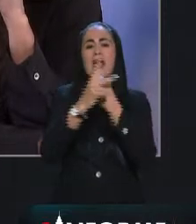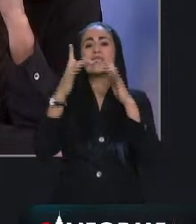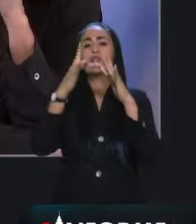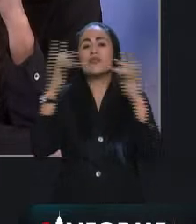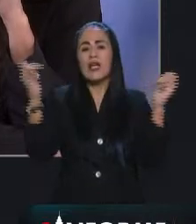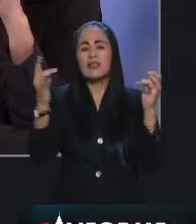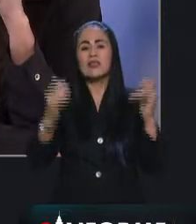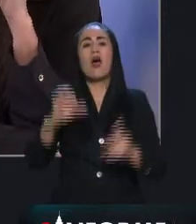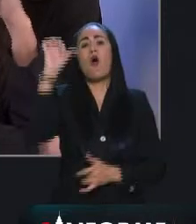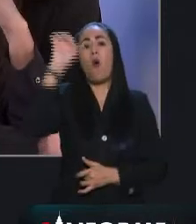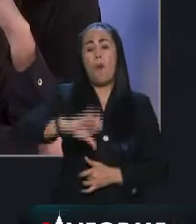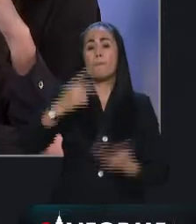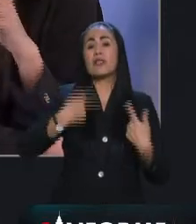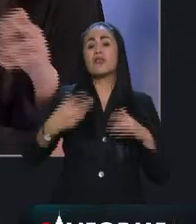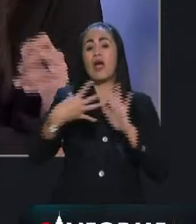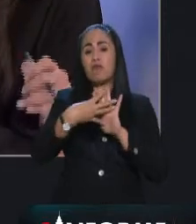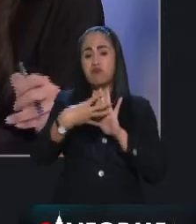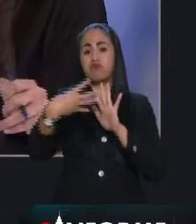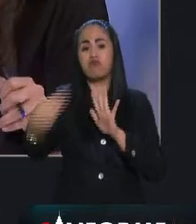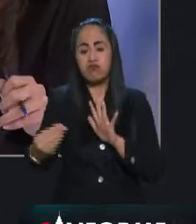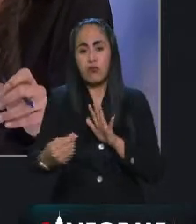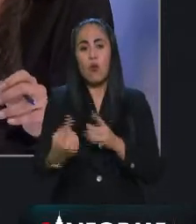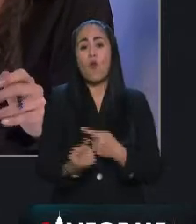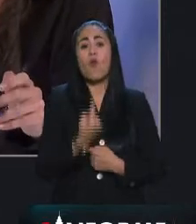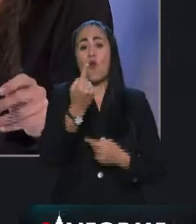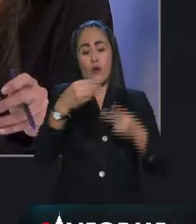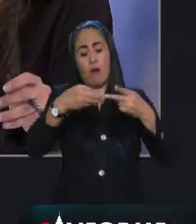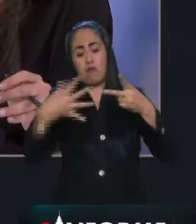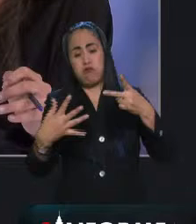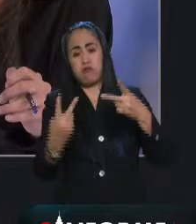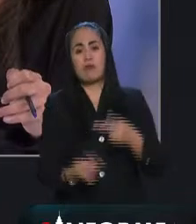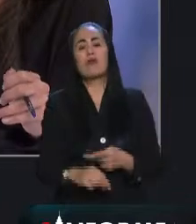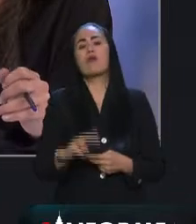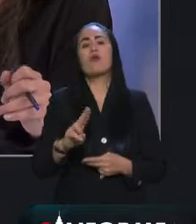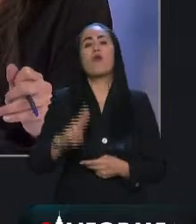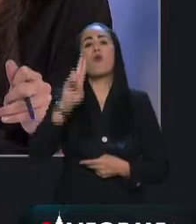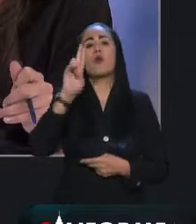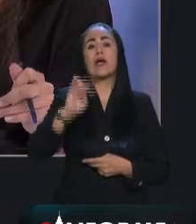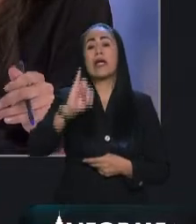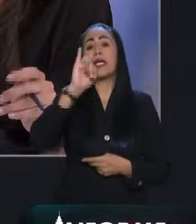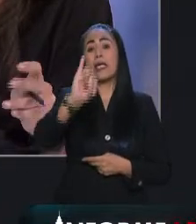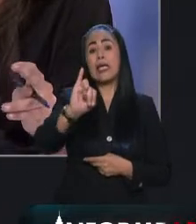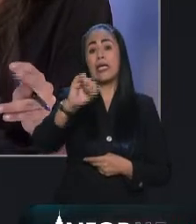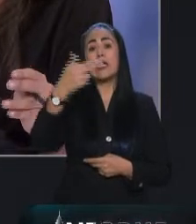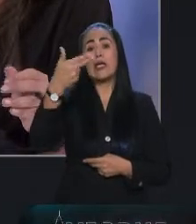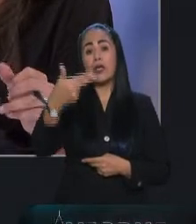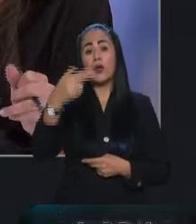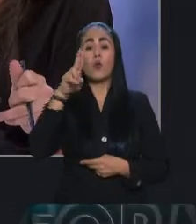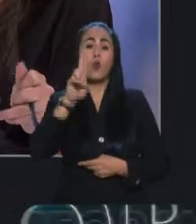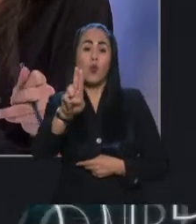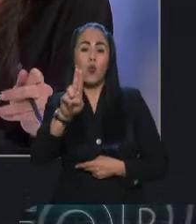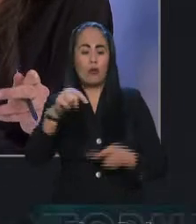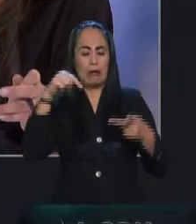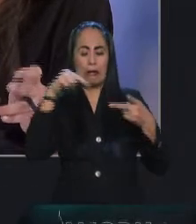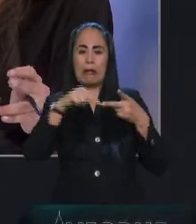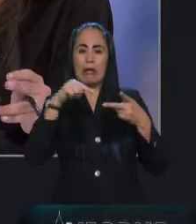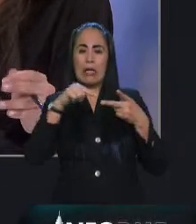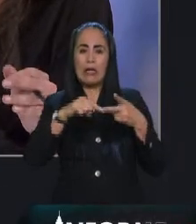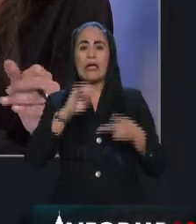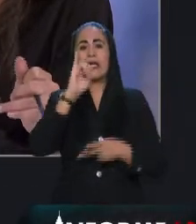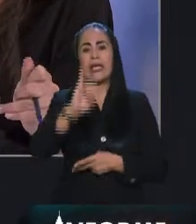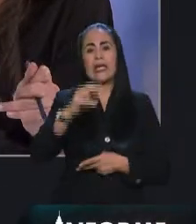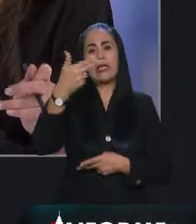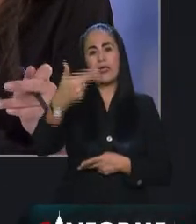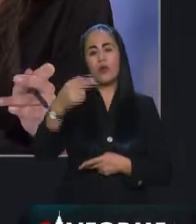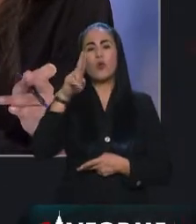personas infectadas de una nueva variante, por lo menos 12, la variante I.U. ¿Cómo la ve usted? La variante I